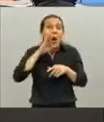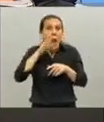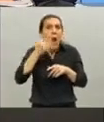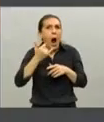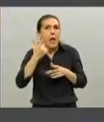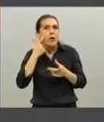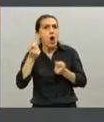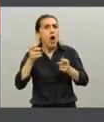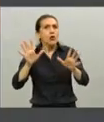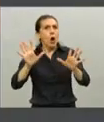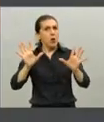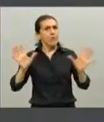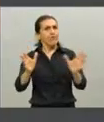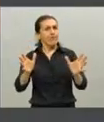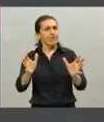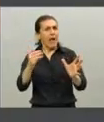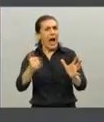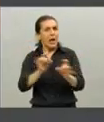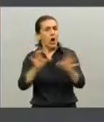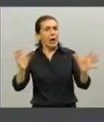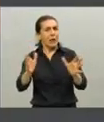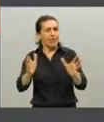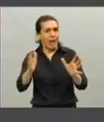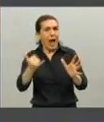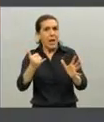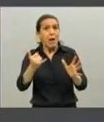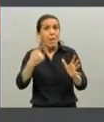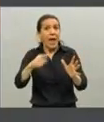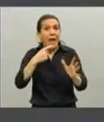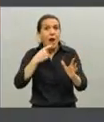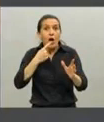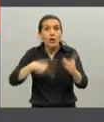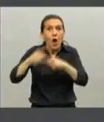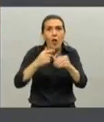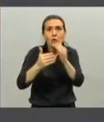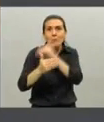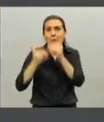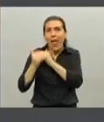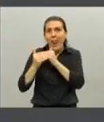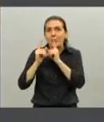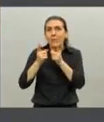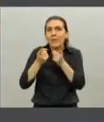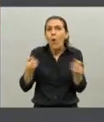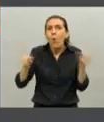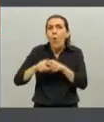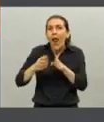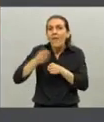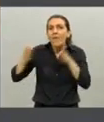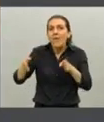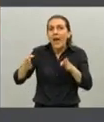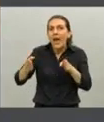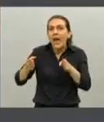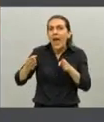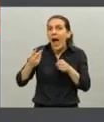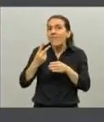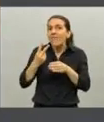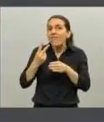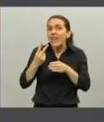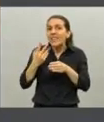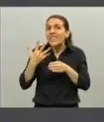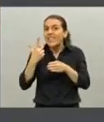Pero ustedes miren que prácticamente todos retrocedieron a la fase anterior. Todos están por debajo de los 25 días.